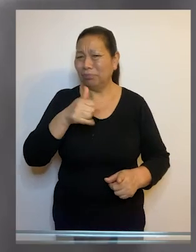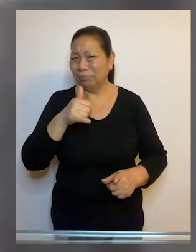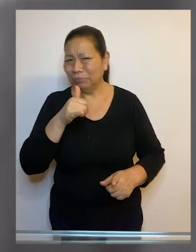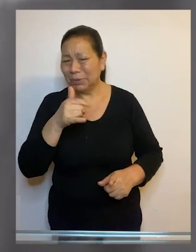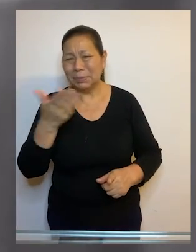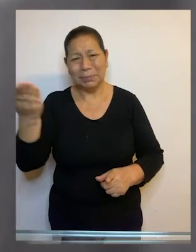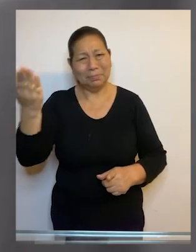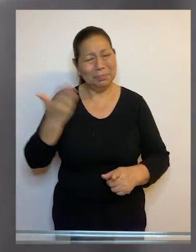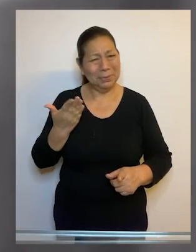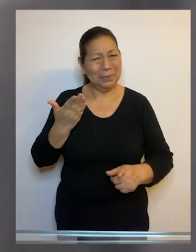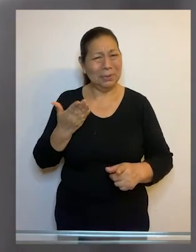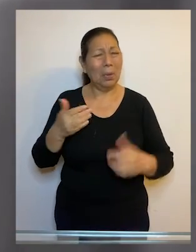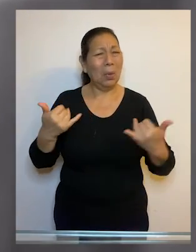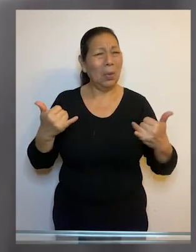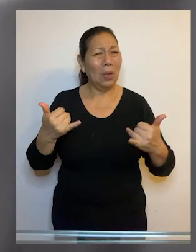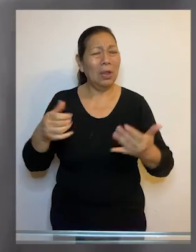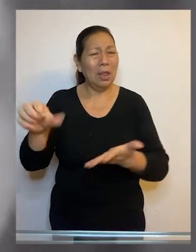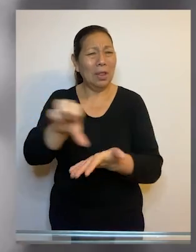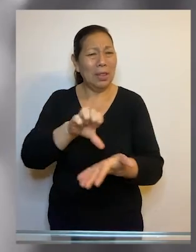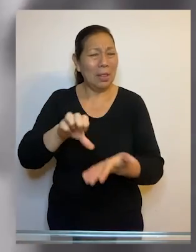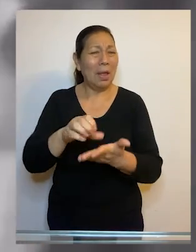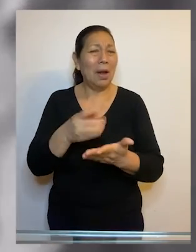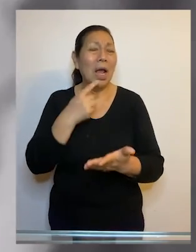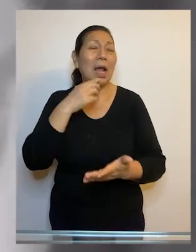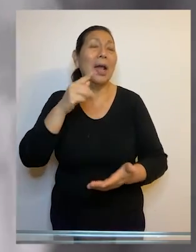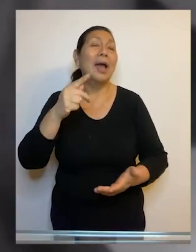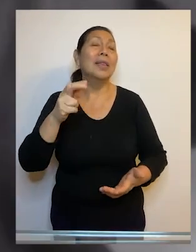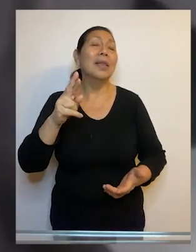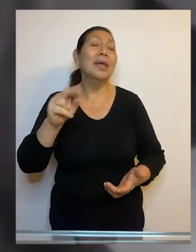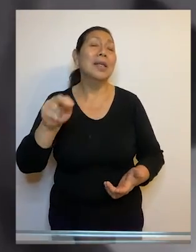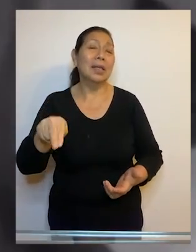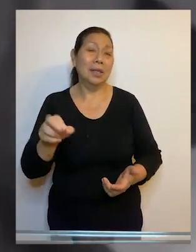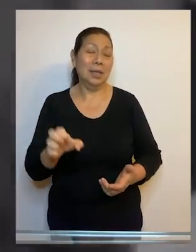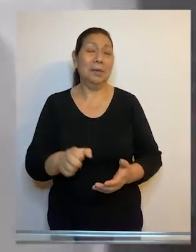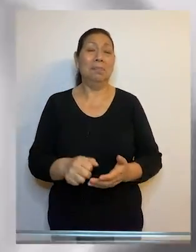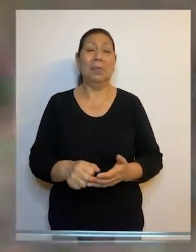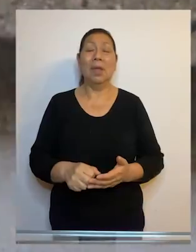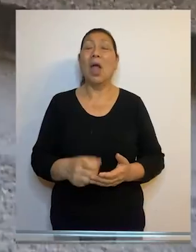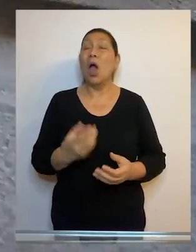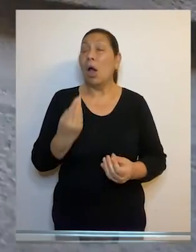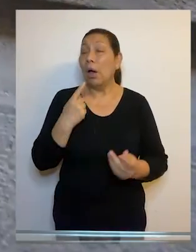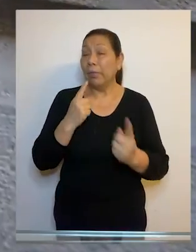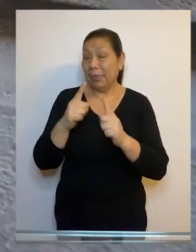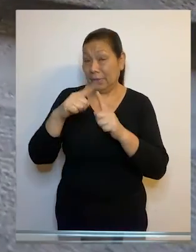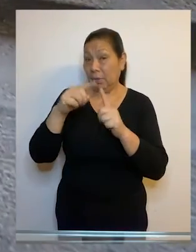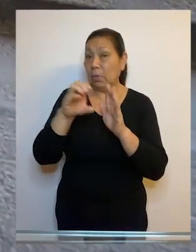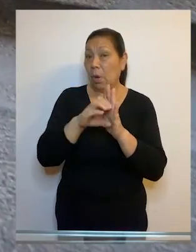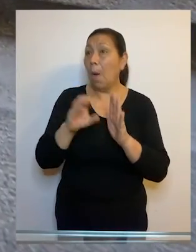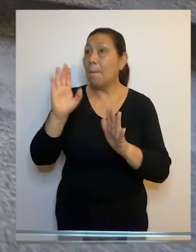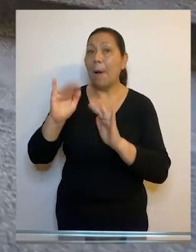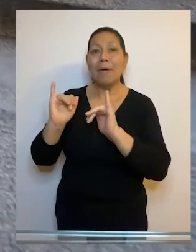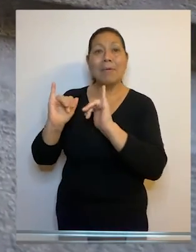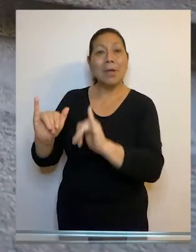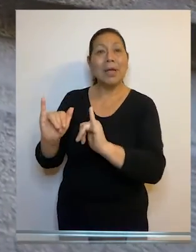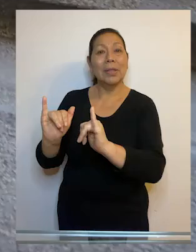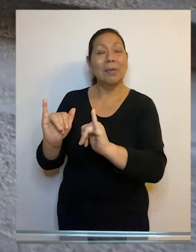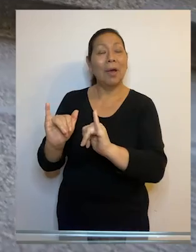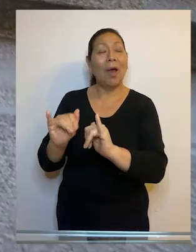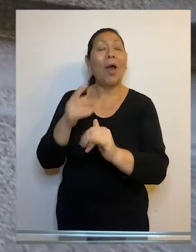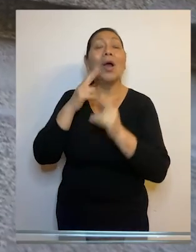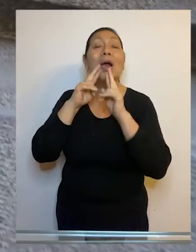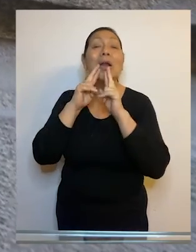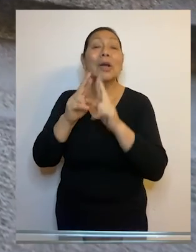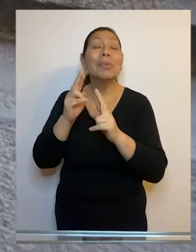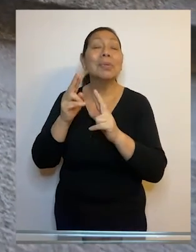de ebriedad a la supervisora de un bar de las condes Caterin Contreras. La acción ante el TC busca paralizar la